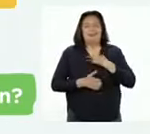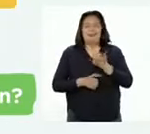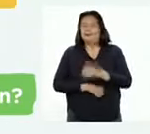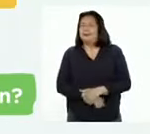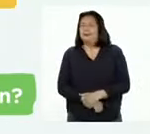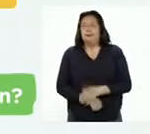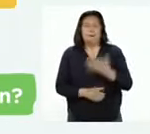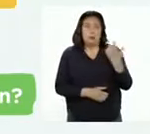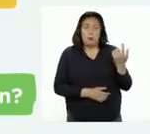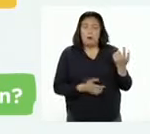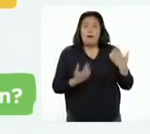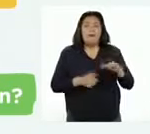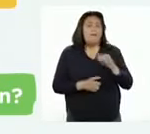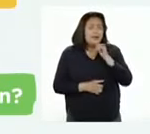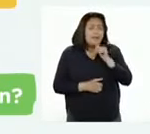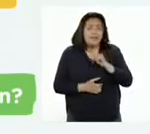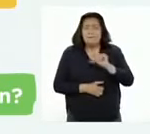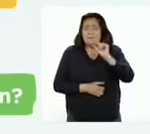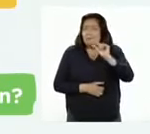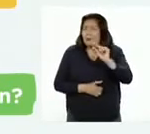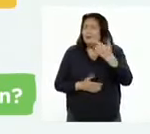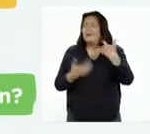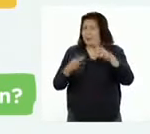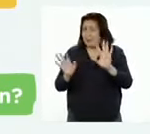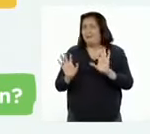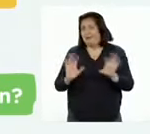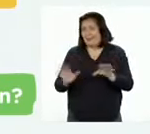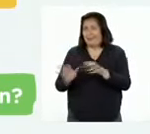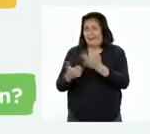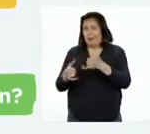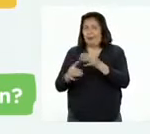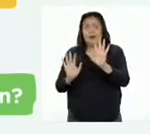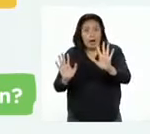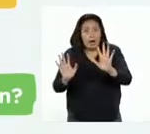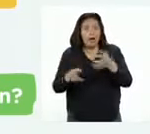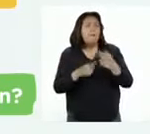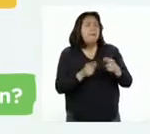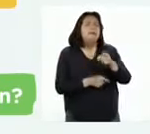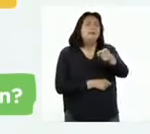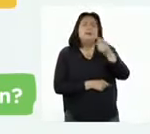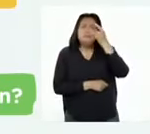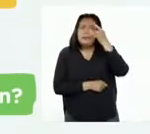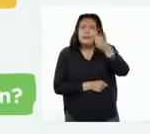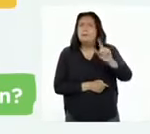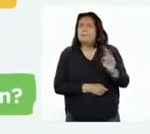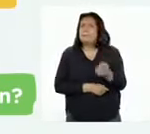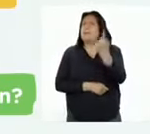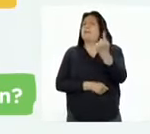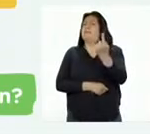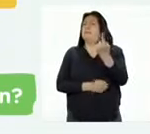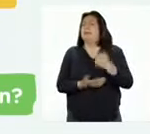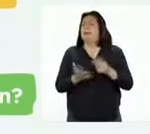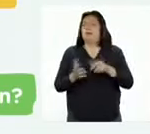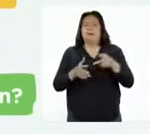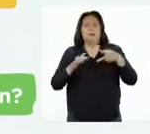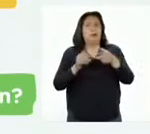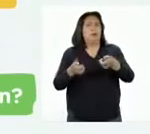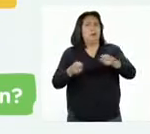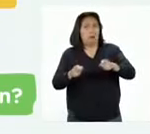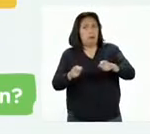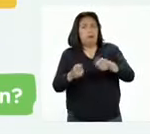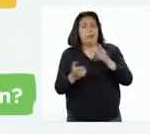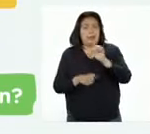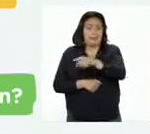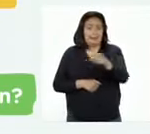Cada vez falta menos para eso, Patti. Pero, ¿qué te parece si primero vamos a un corte?